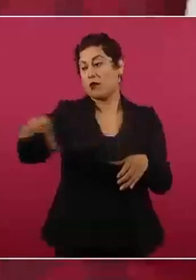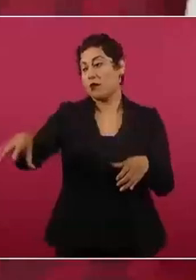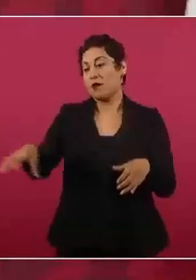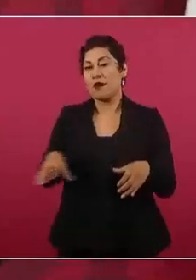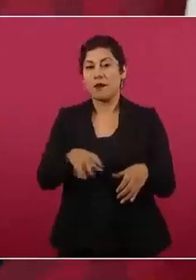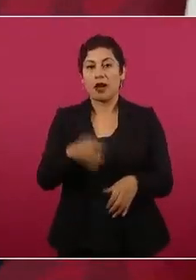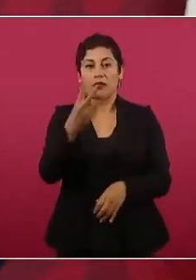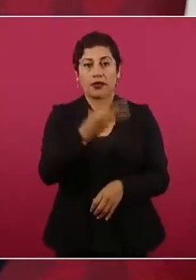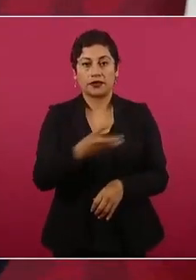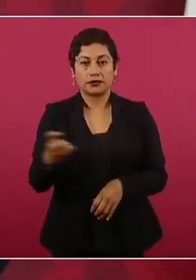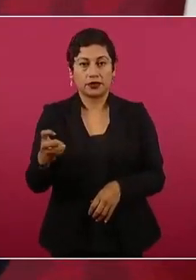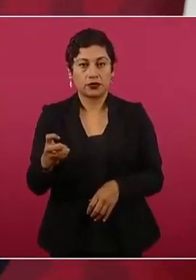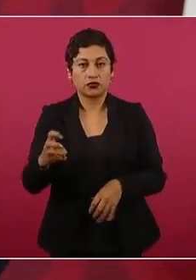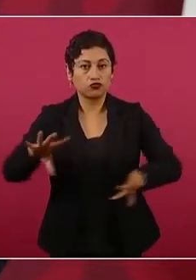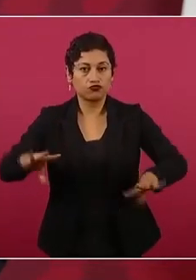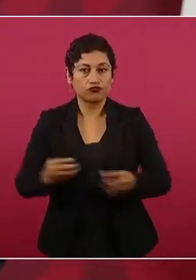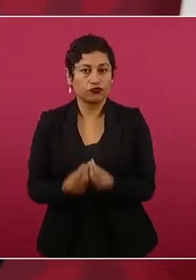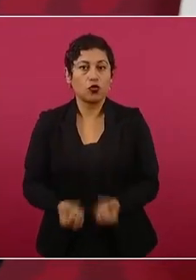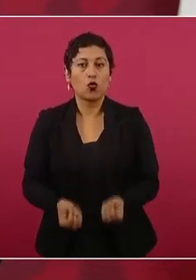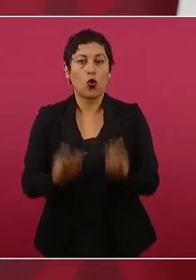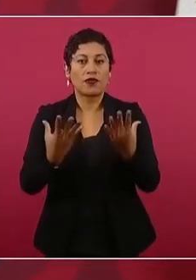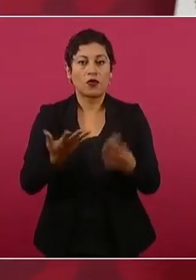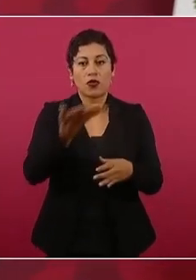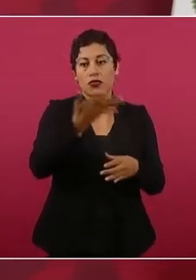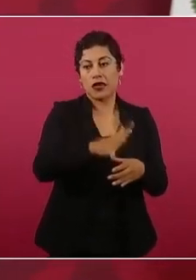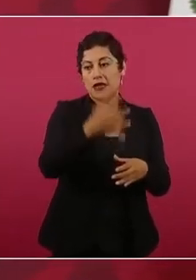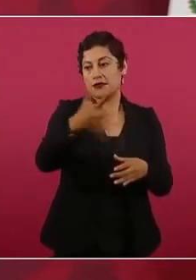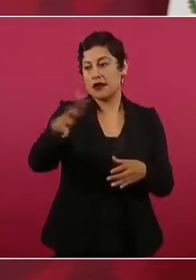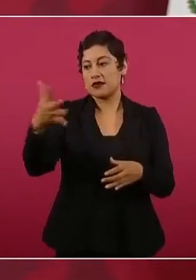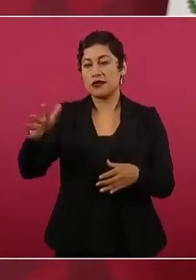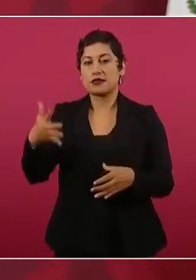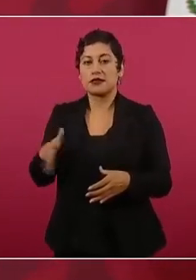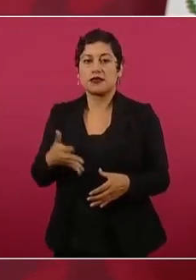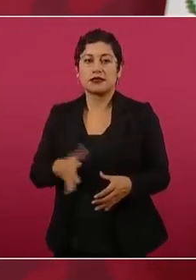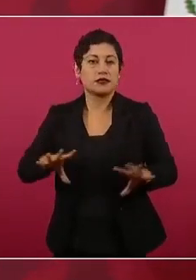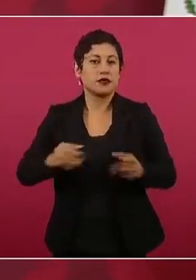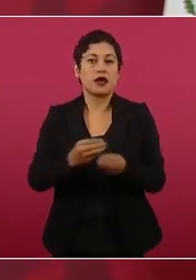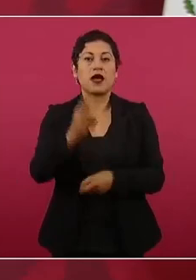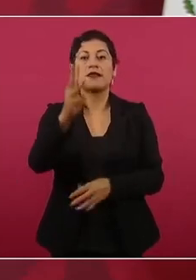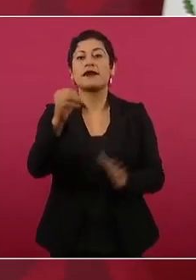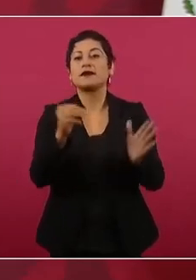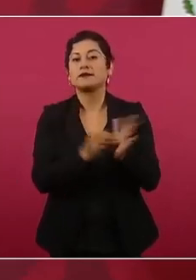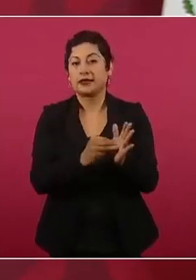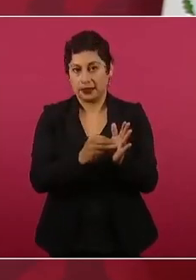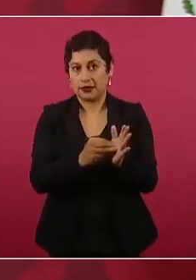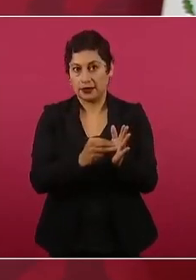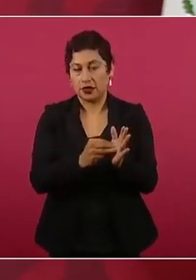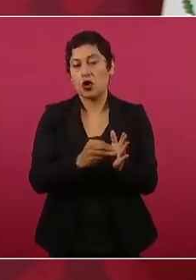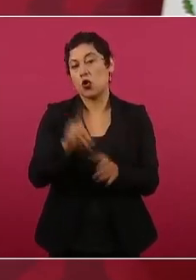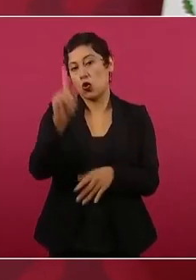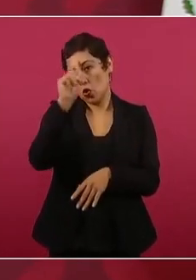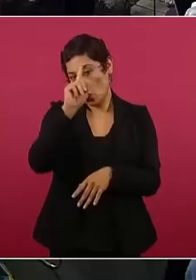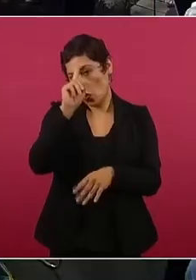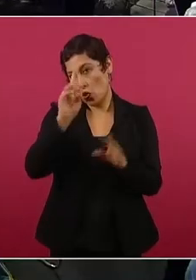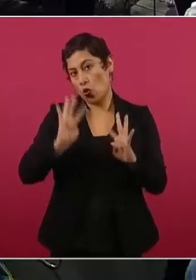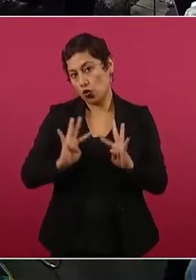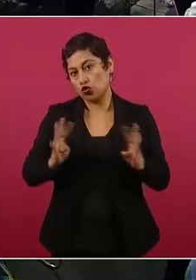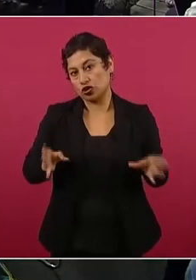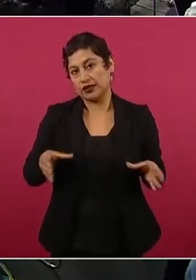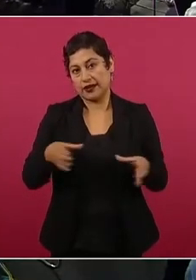consejeros, bueno, ustedes saben.